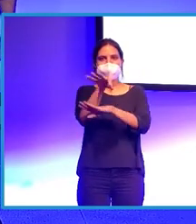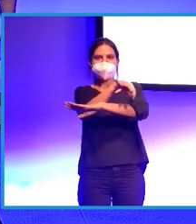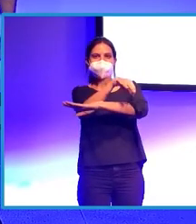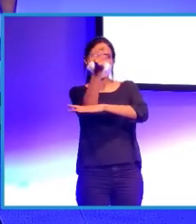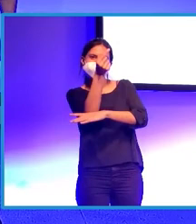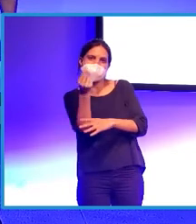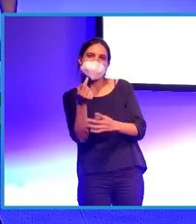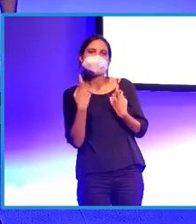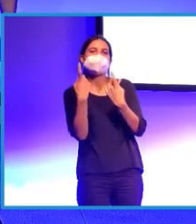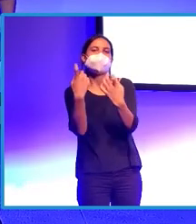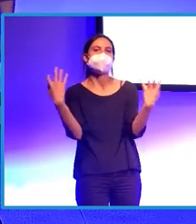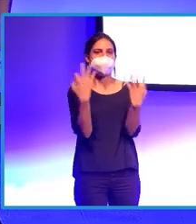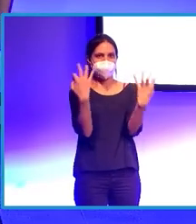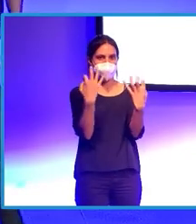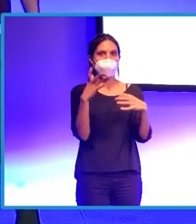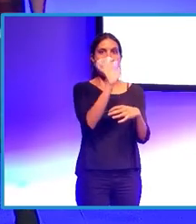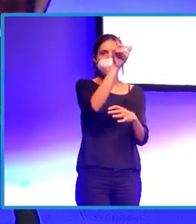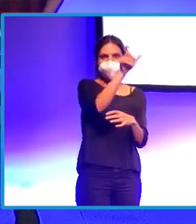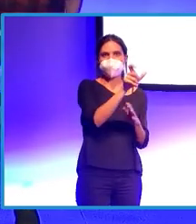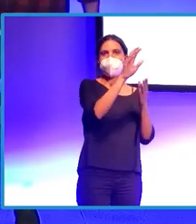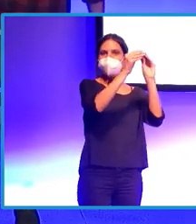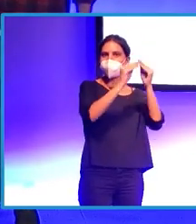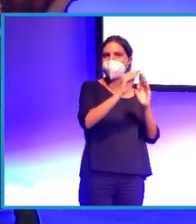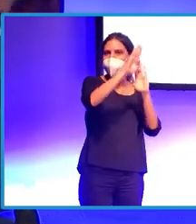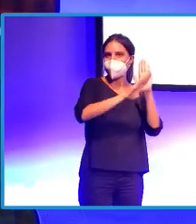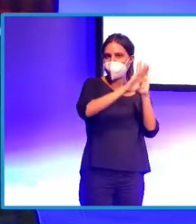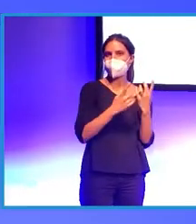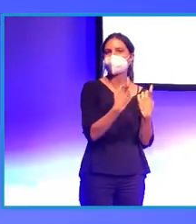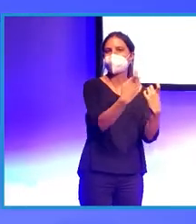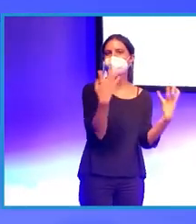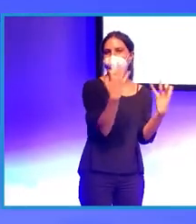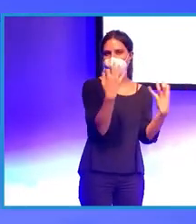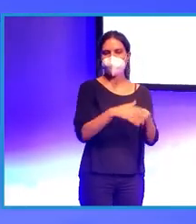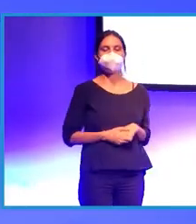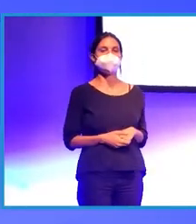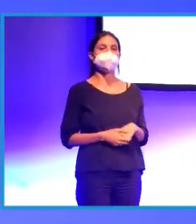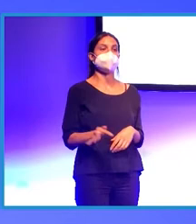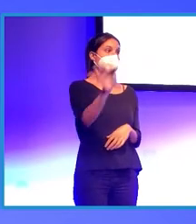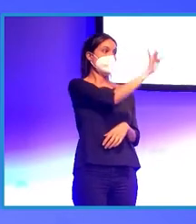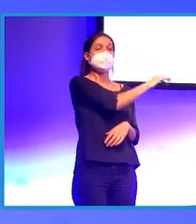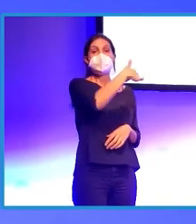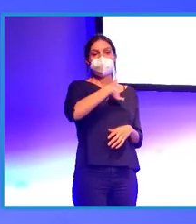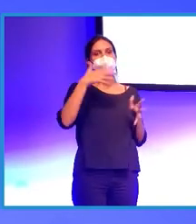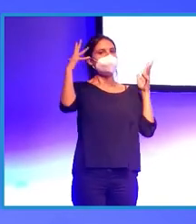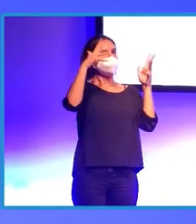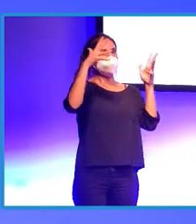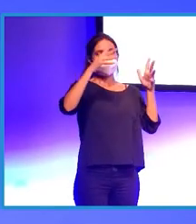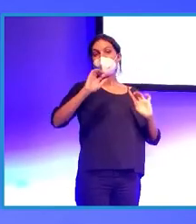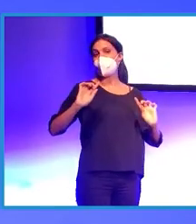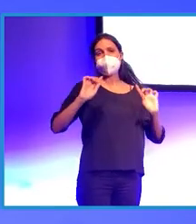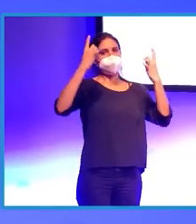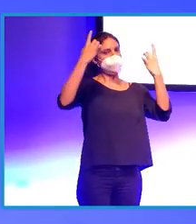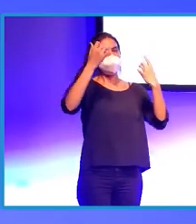etcétera. Eso lo contesta Carlos. a ver, yo recomendaría en primer lugar tener paciencia y